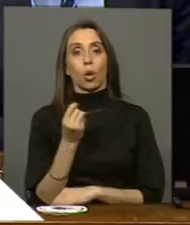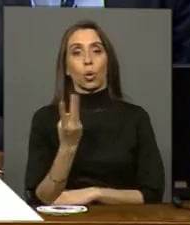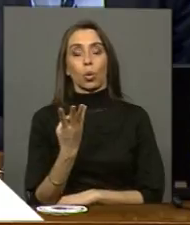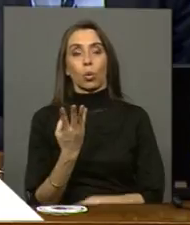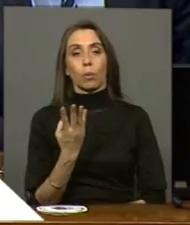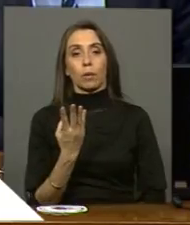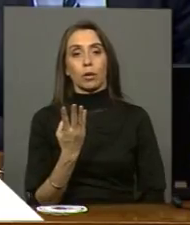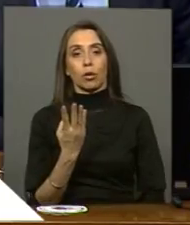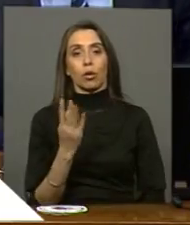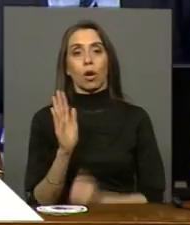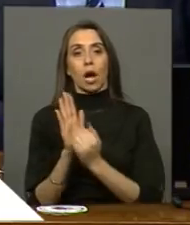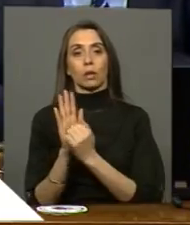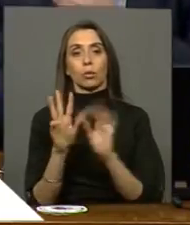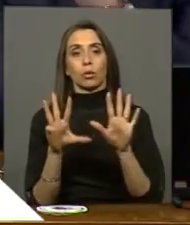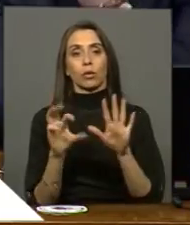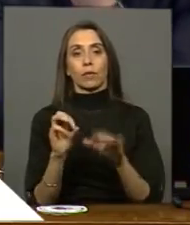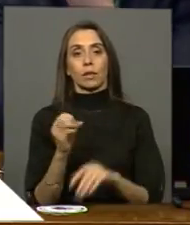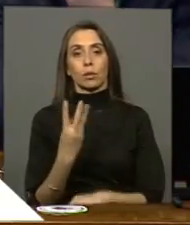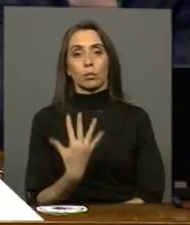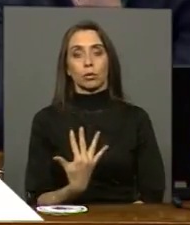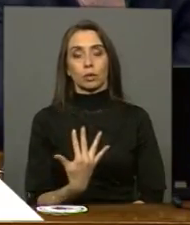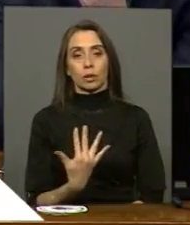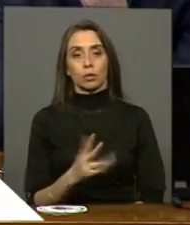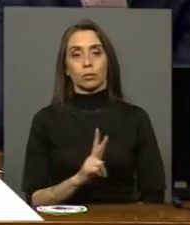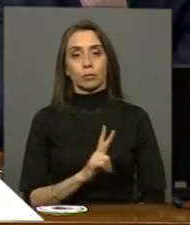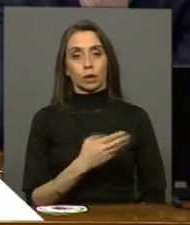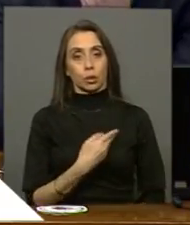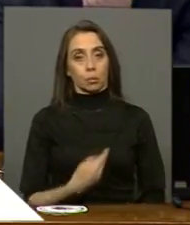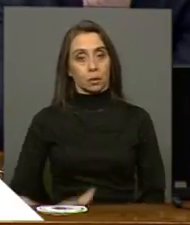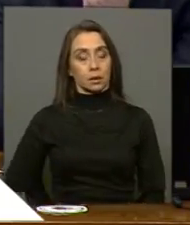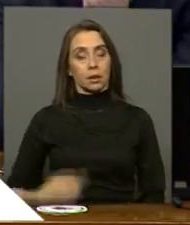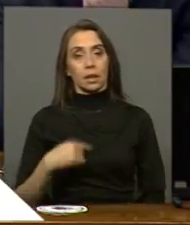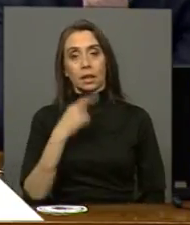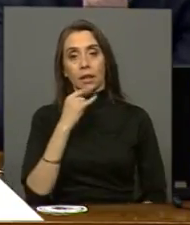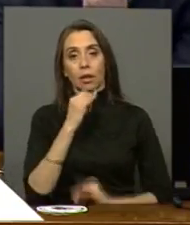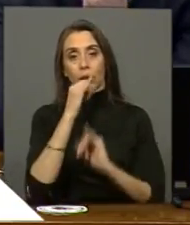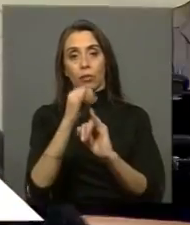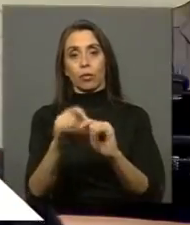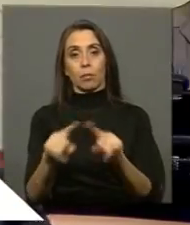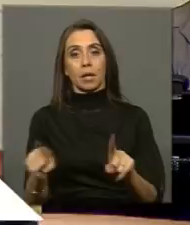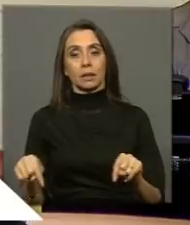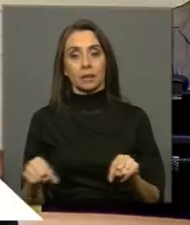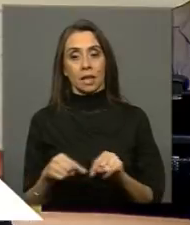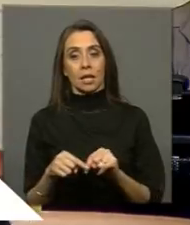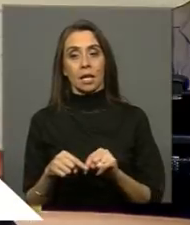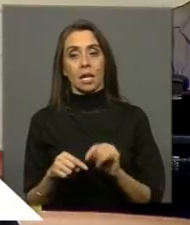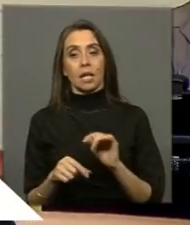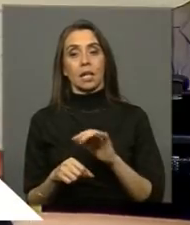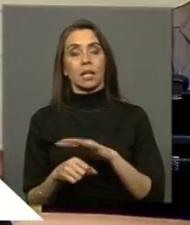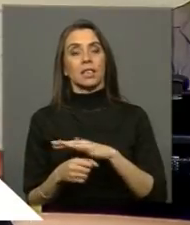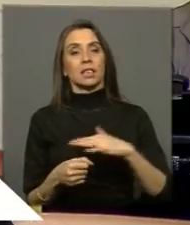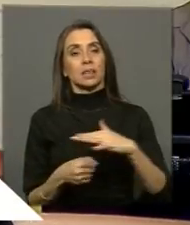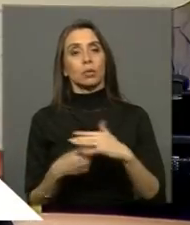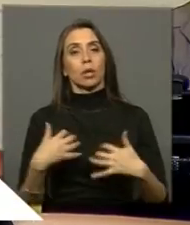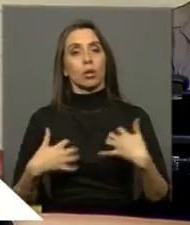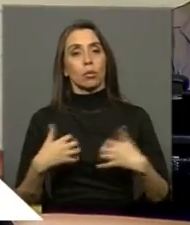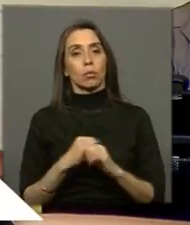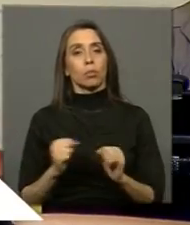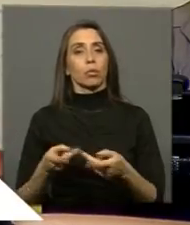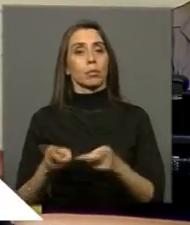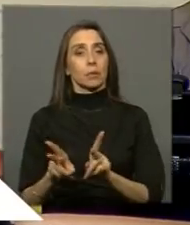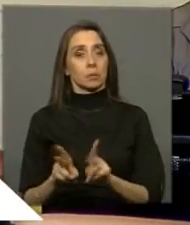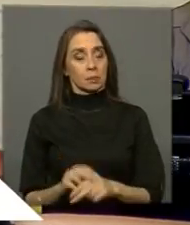Numeral, artículo 90, numeral 5. Señor Presidente, quiero dar cuenta de esta sala de una situación incómoda e intolerable.